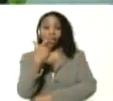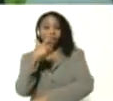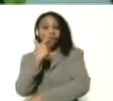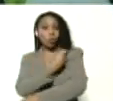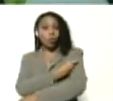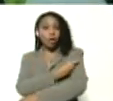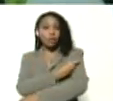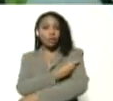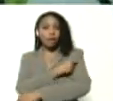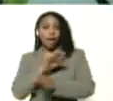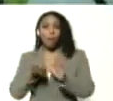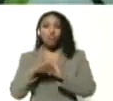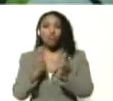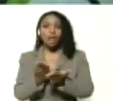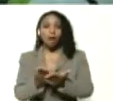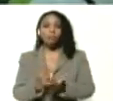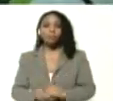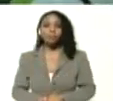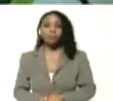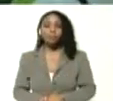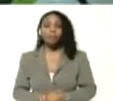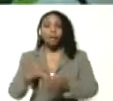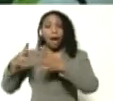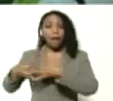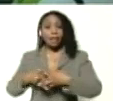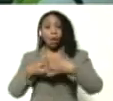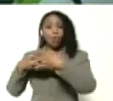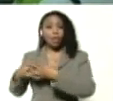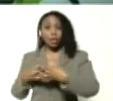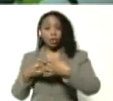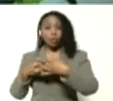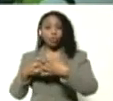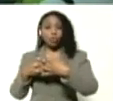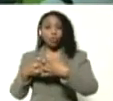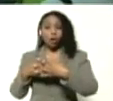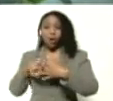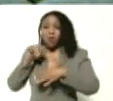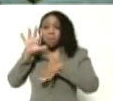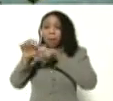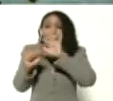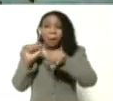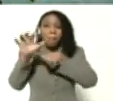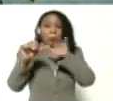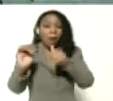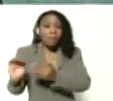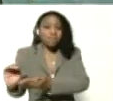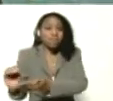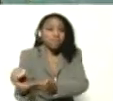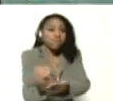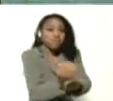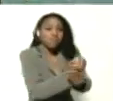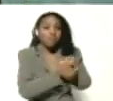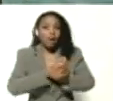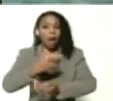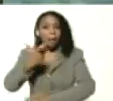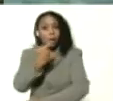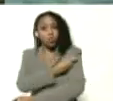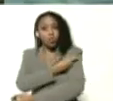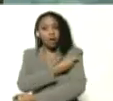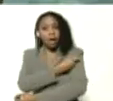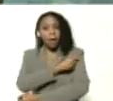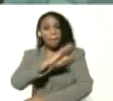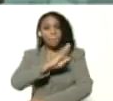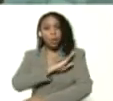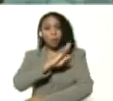en el mundo. Estados Unidos ha monopolizado todas las vacunas, se las han